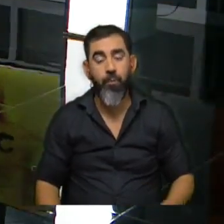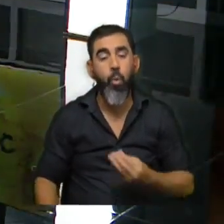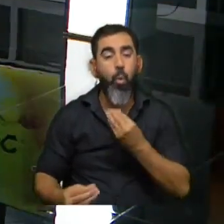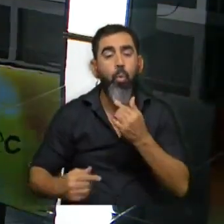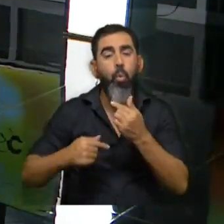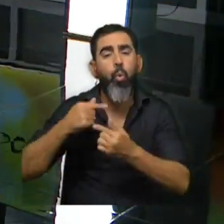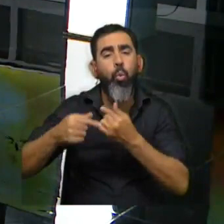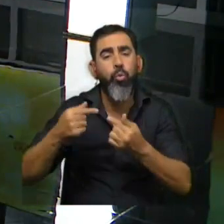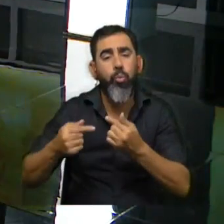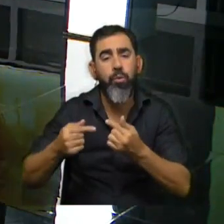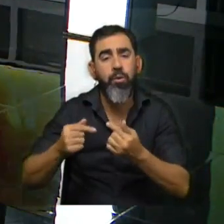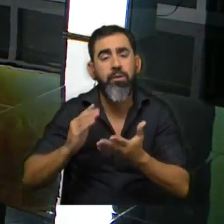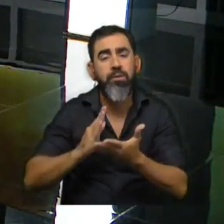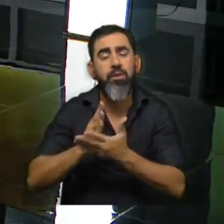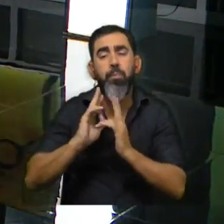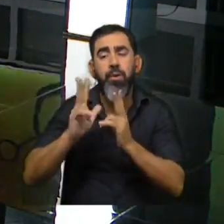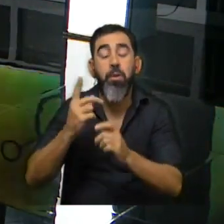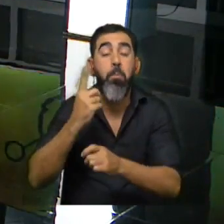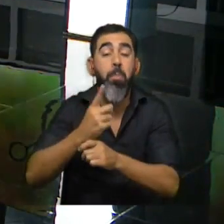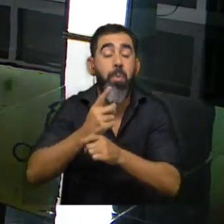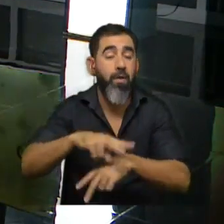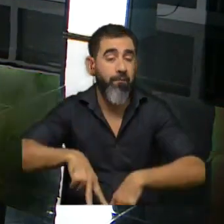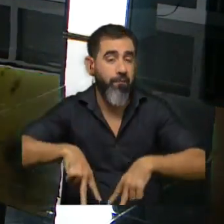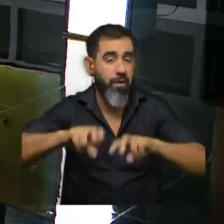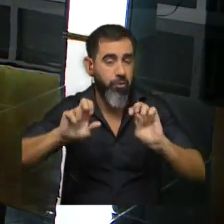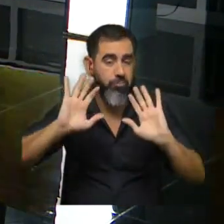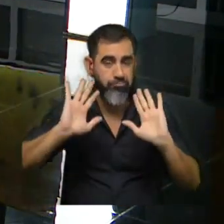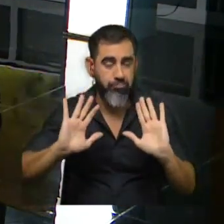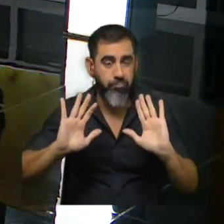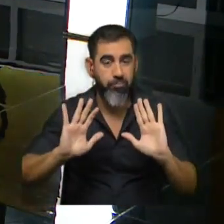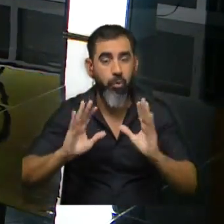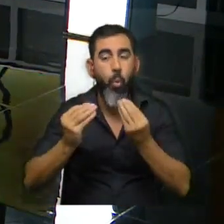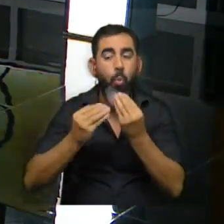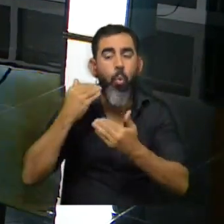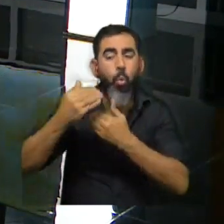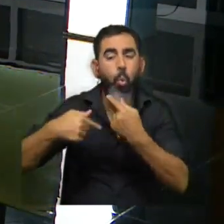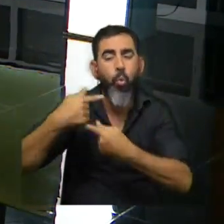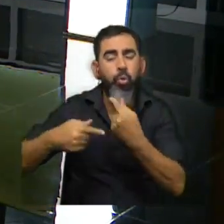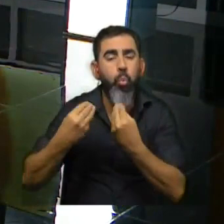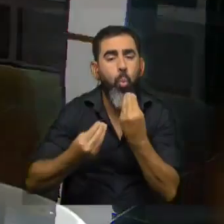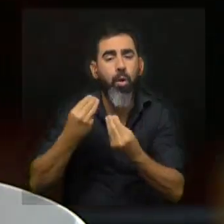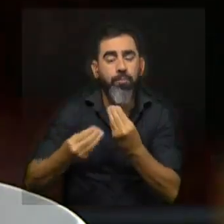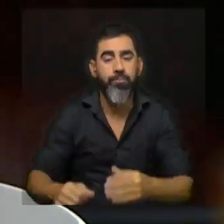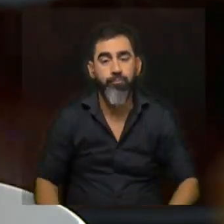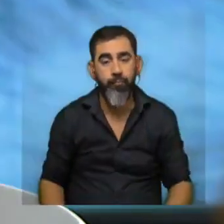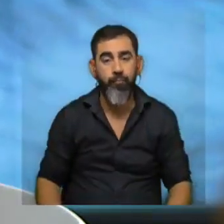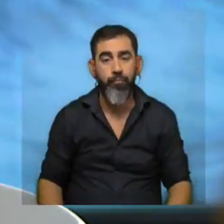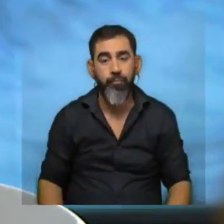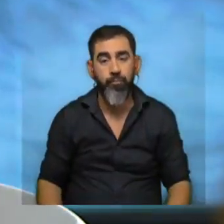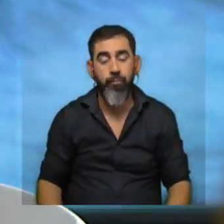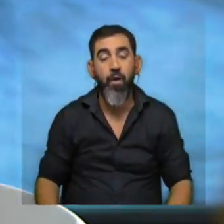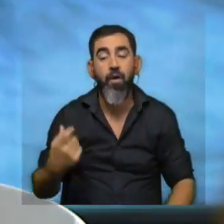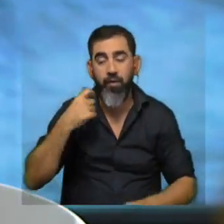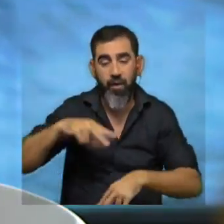esto? porque vos siempre dijiste bueno este es un primer estudio es un acercamiento ¿por dónde continúa? en realidad vamos a hacer el estudio de apego que queríamos